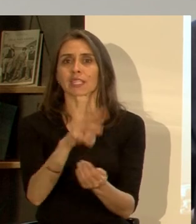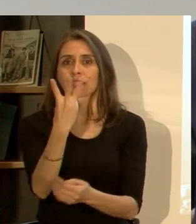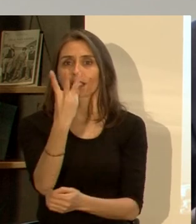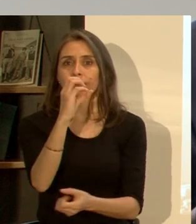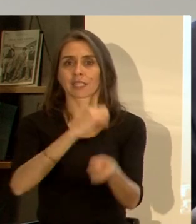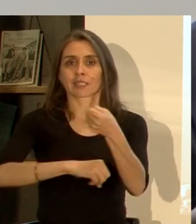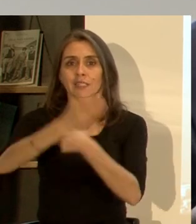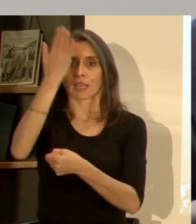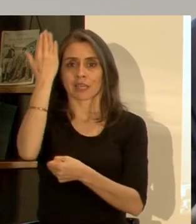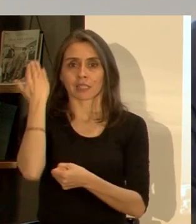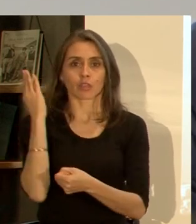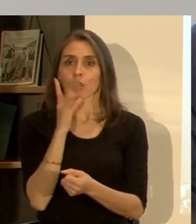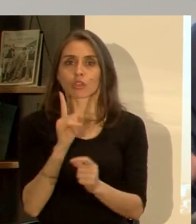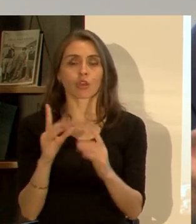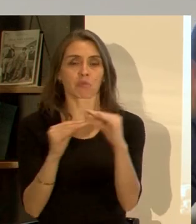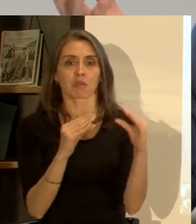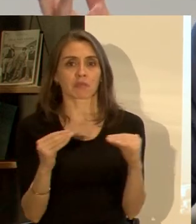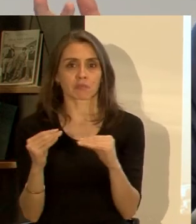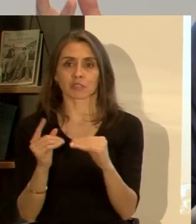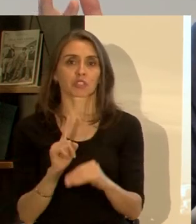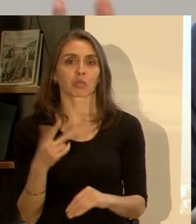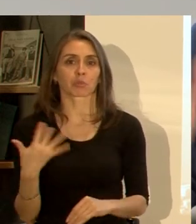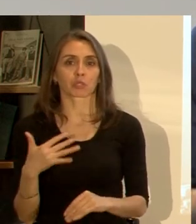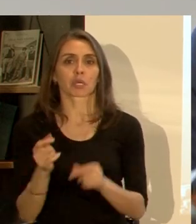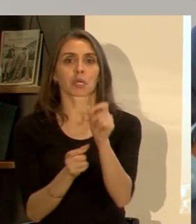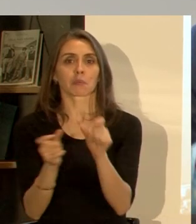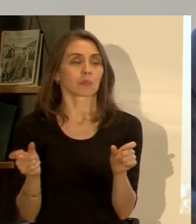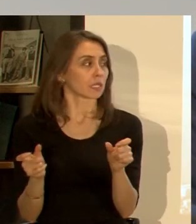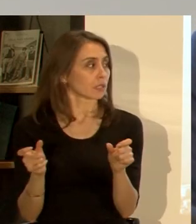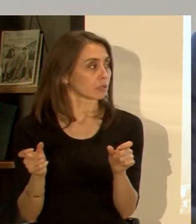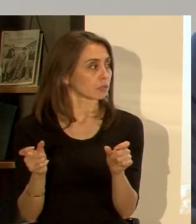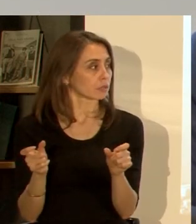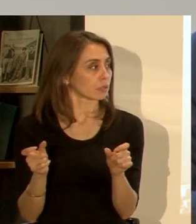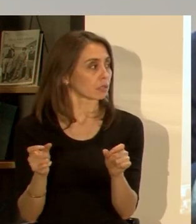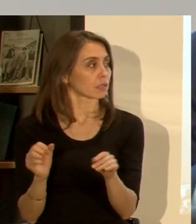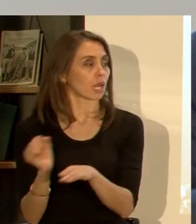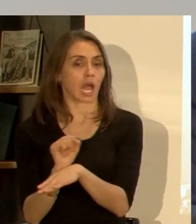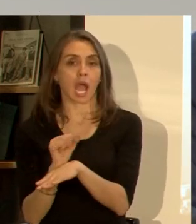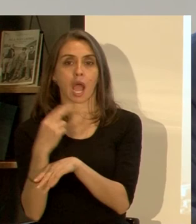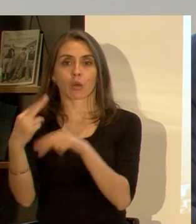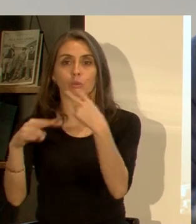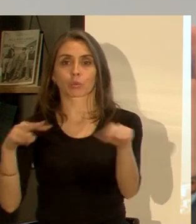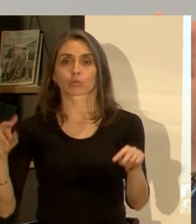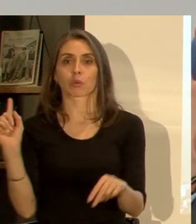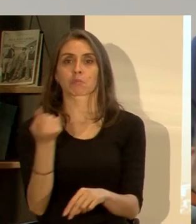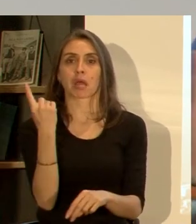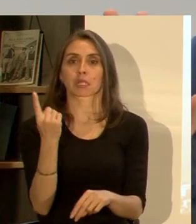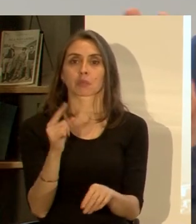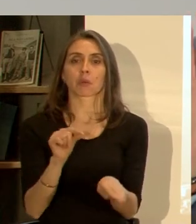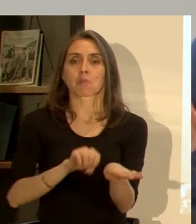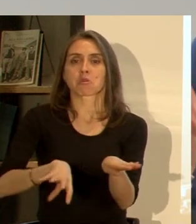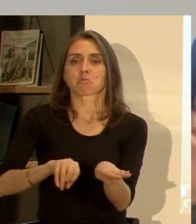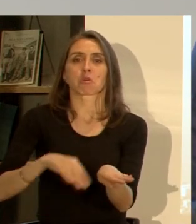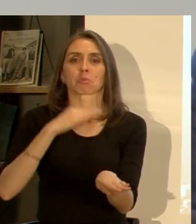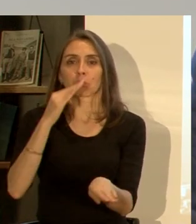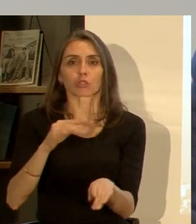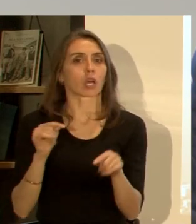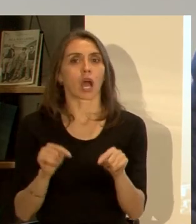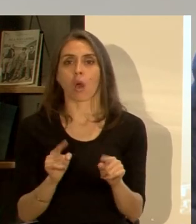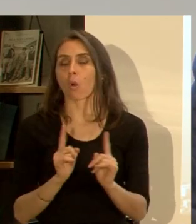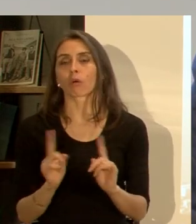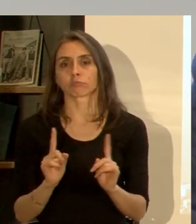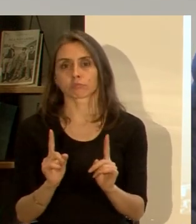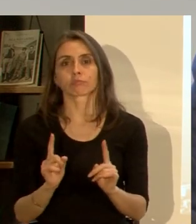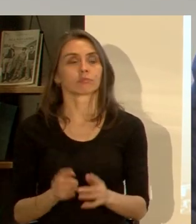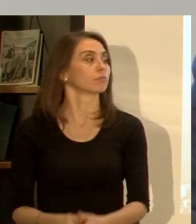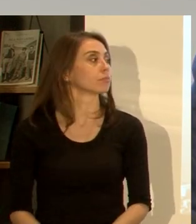décadas no se discutía no era relevante las personas van a andar en vehículo particular a fin de la misión hoy es quinta esencia